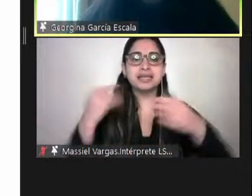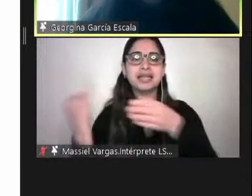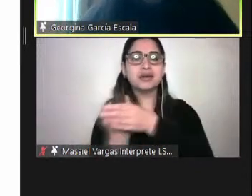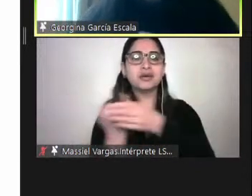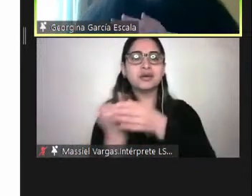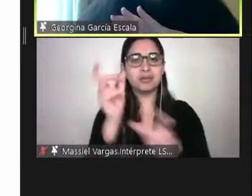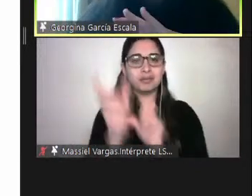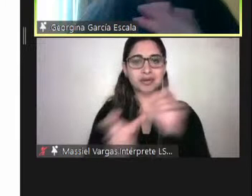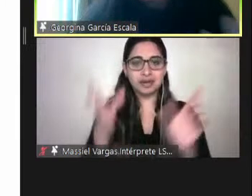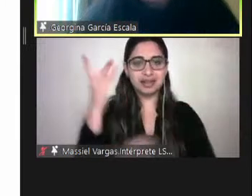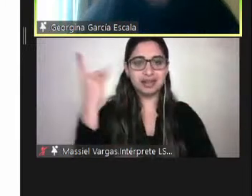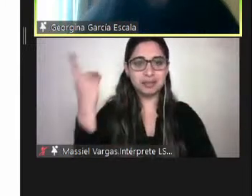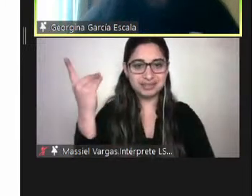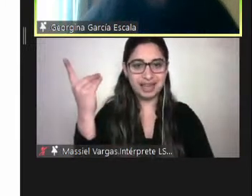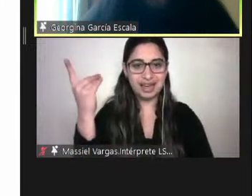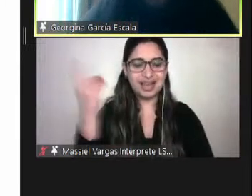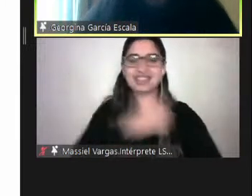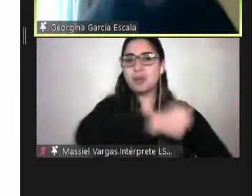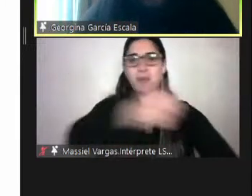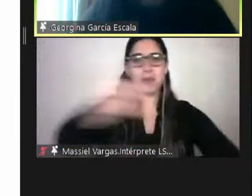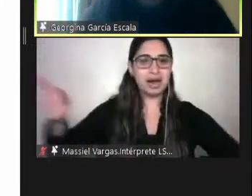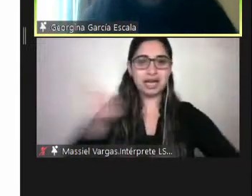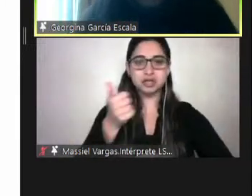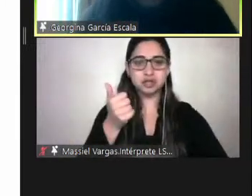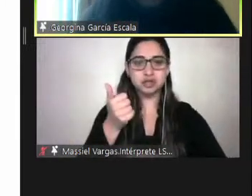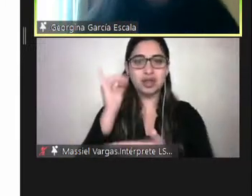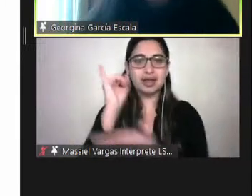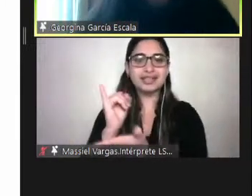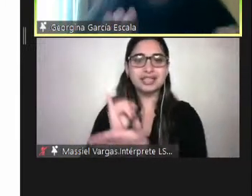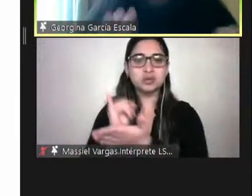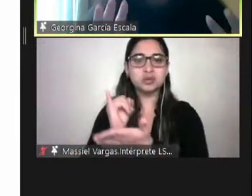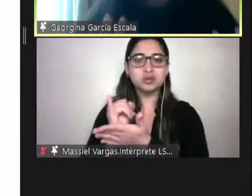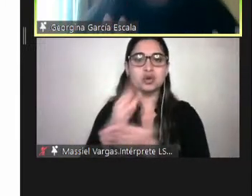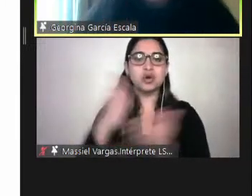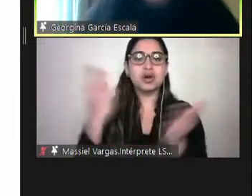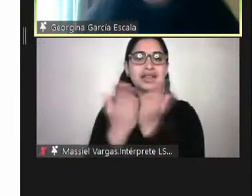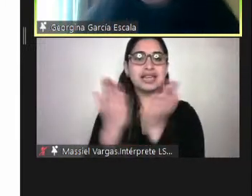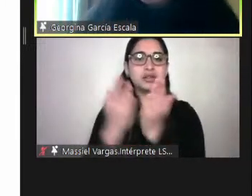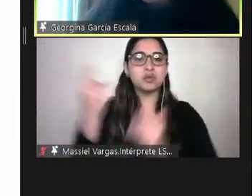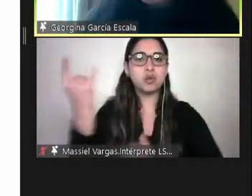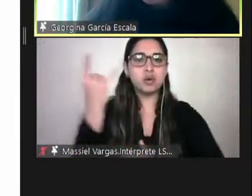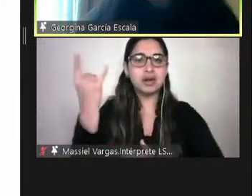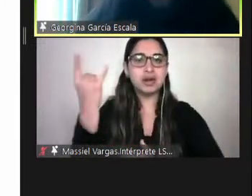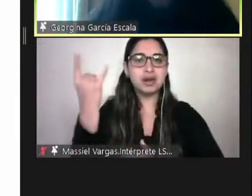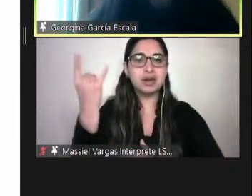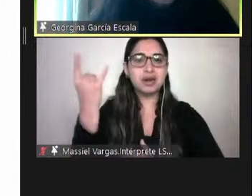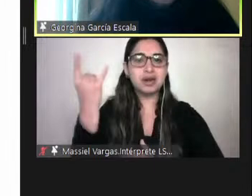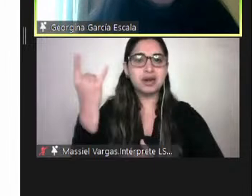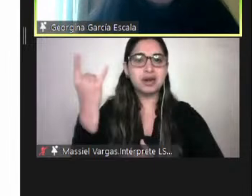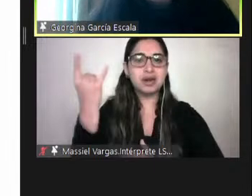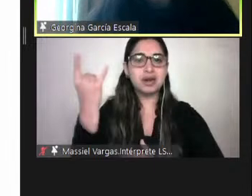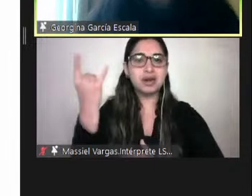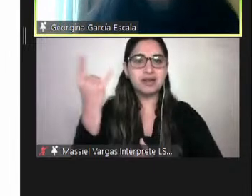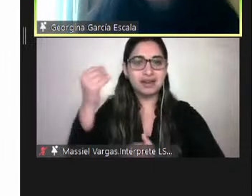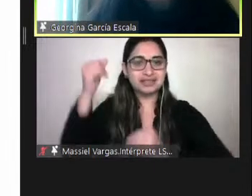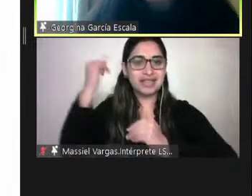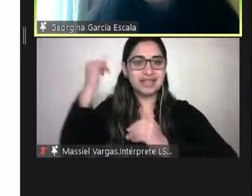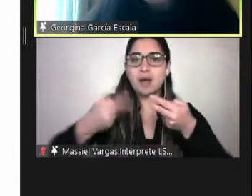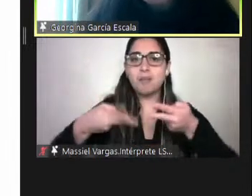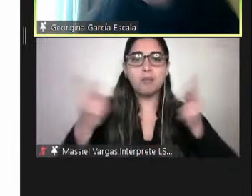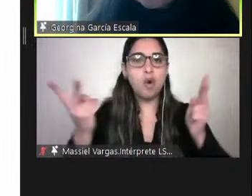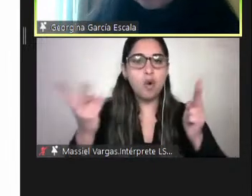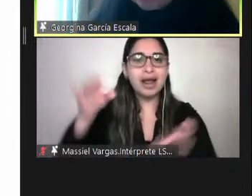discapacidad. Esto es para todas las instituciones de educación superior públicas y privadas, universidades, centros de